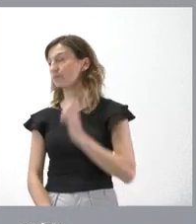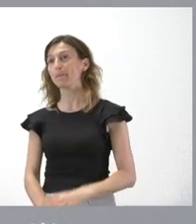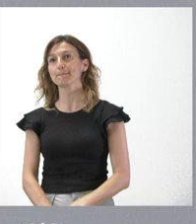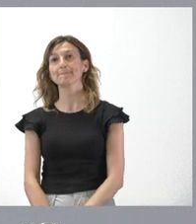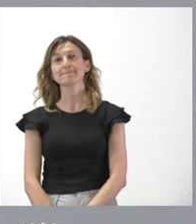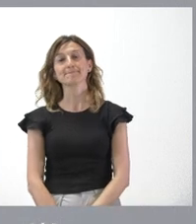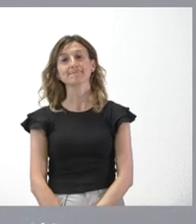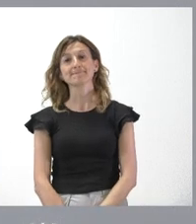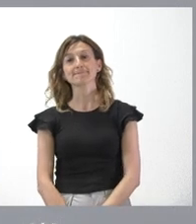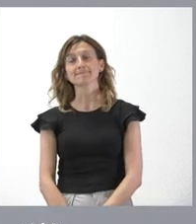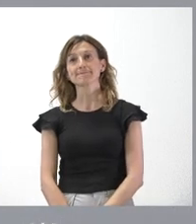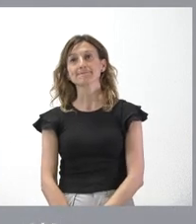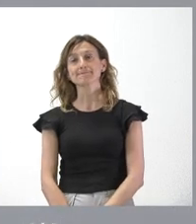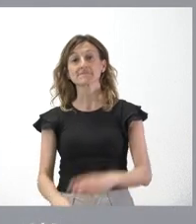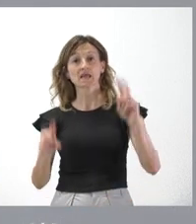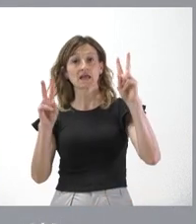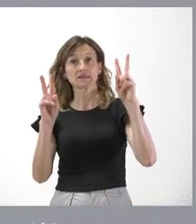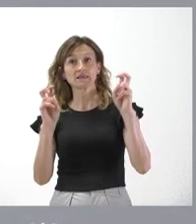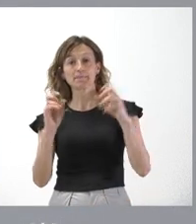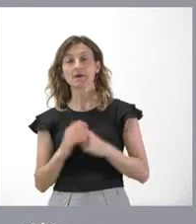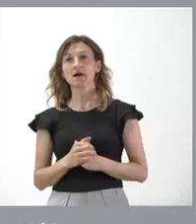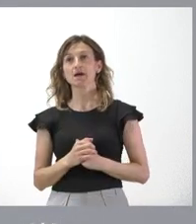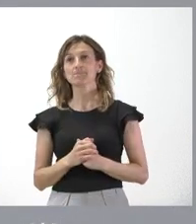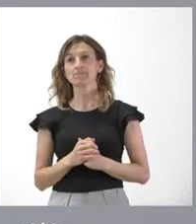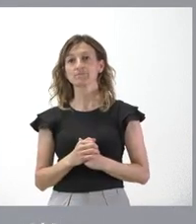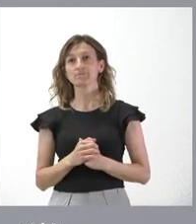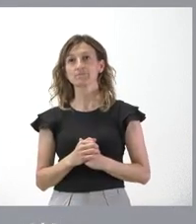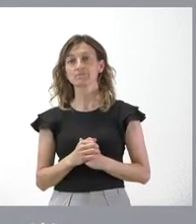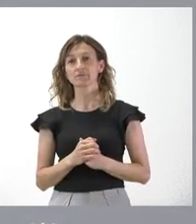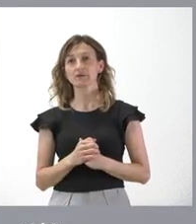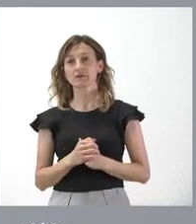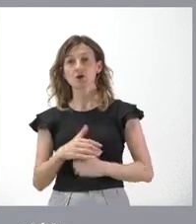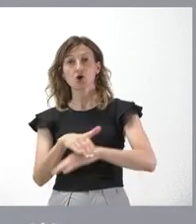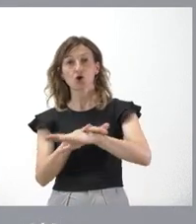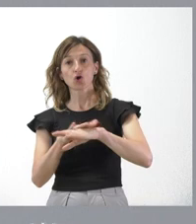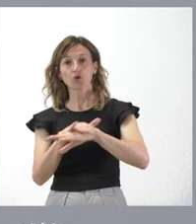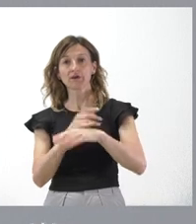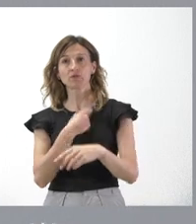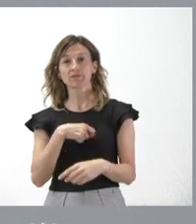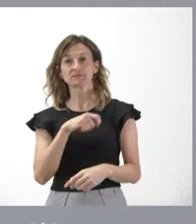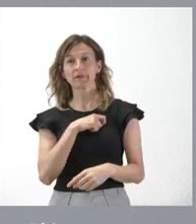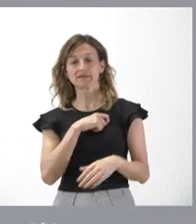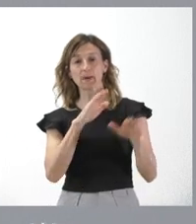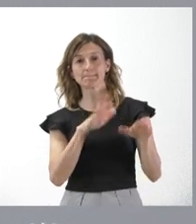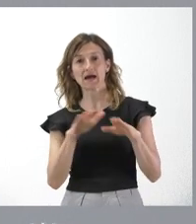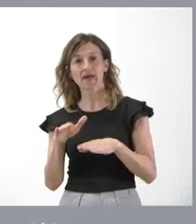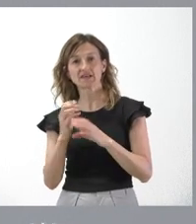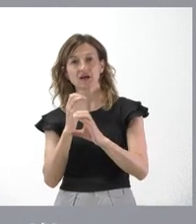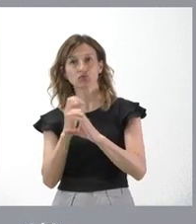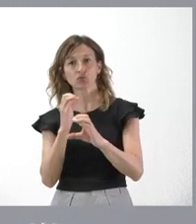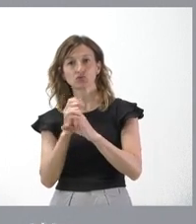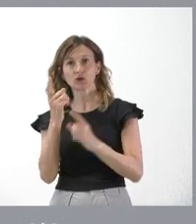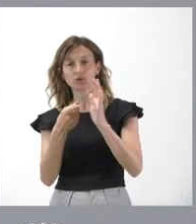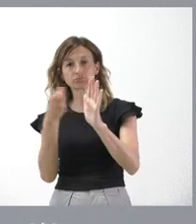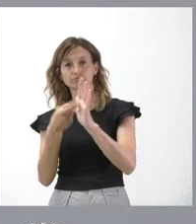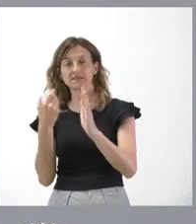Pues el tema de la posible retirada por parte del gobierno de España de algunas paradas de autobús es algo que nos